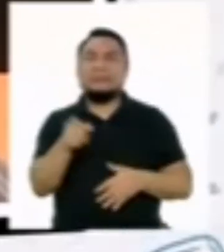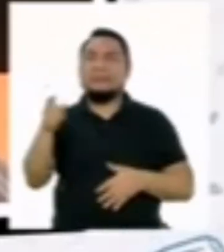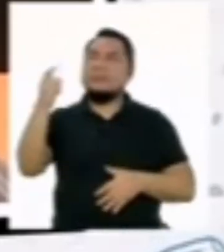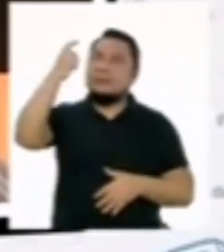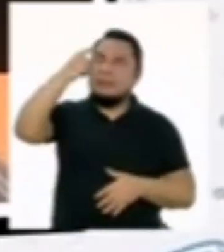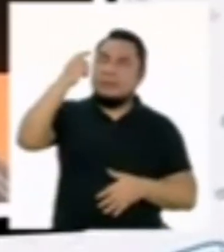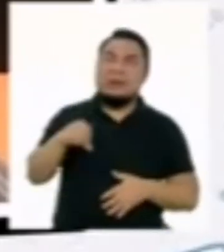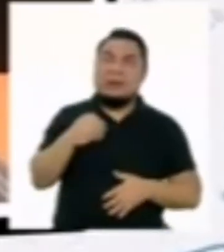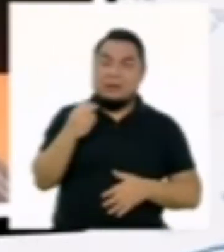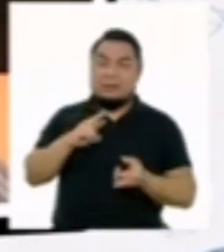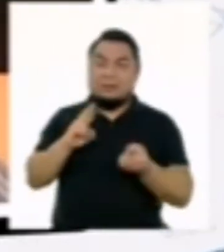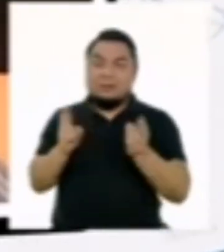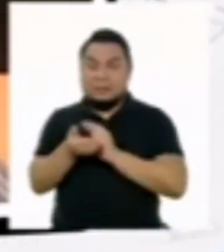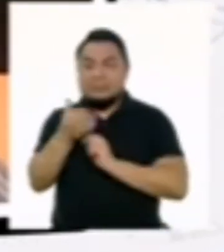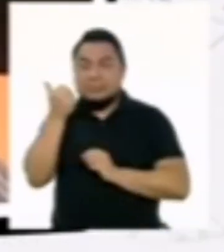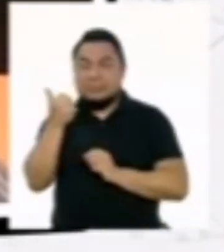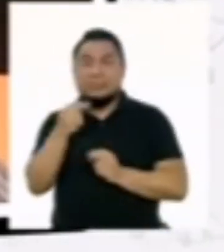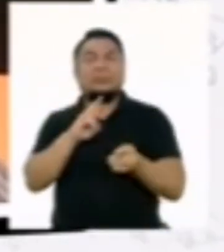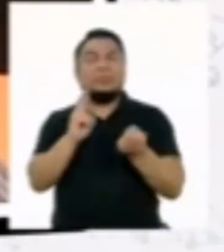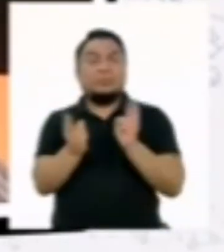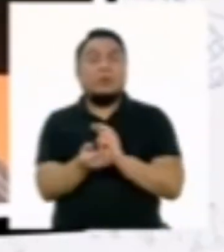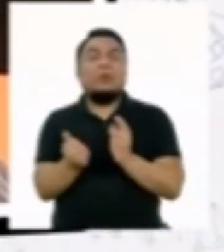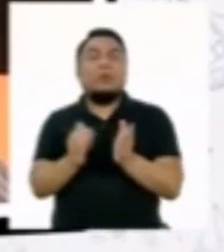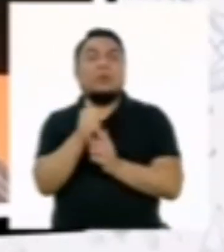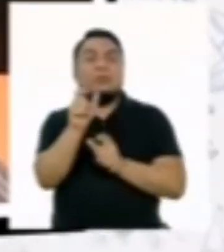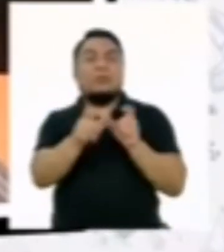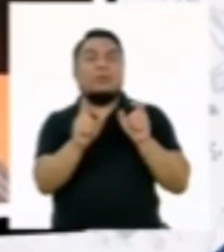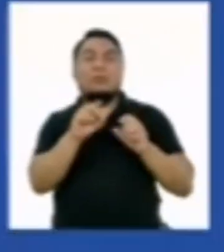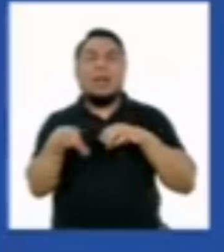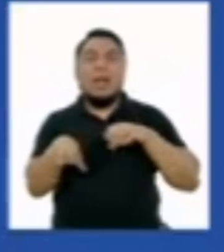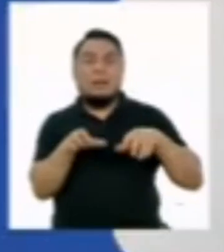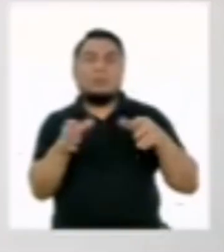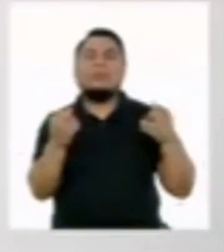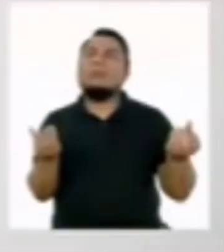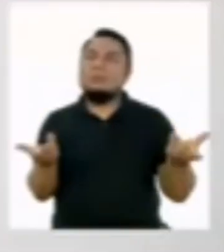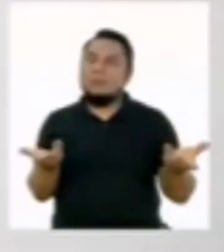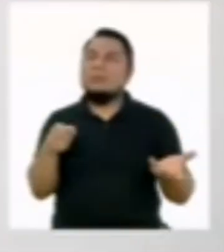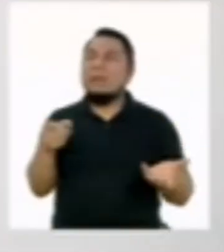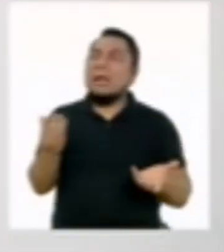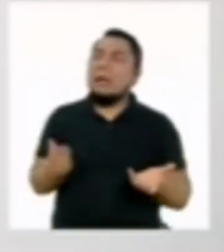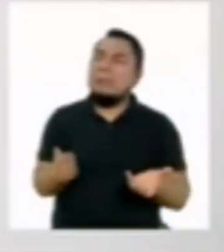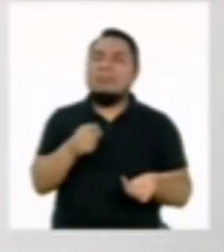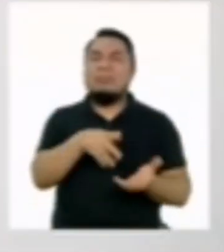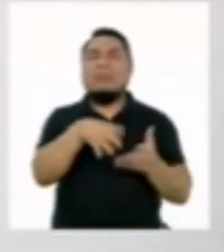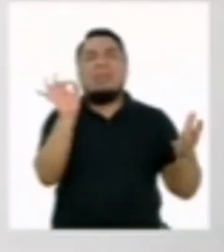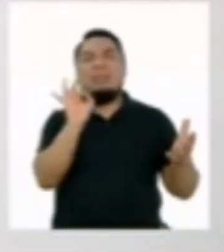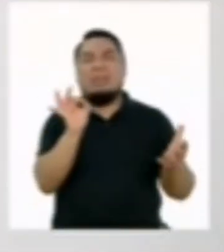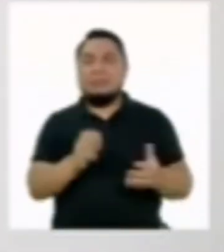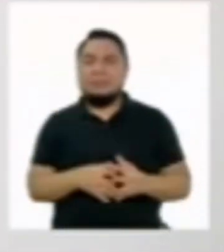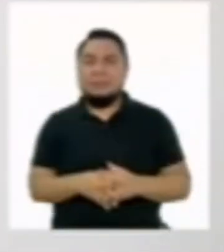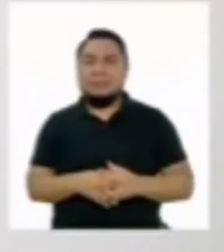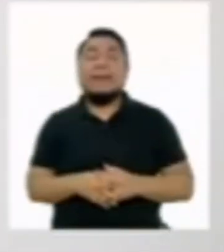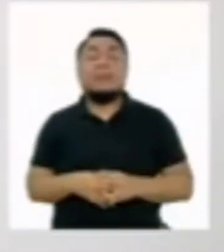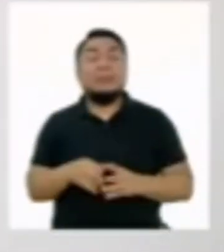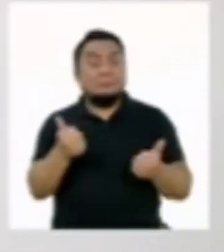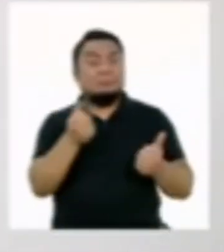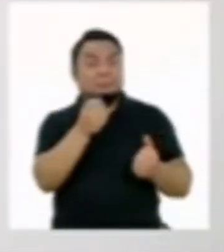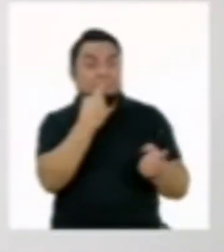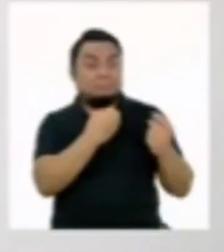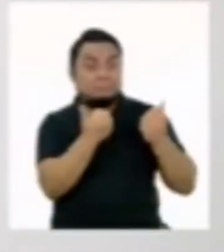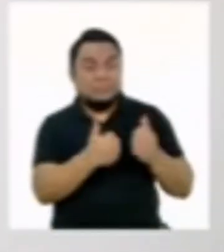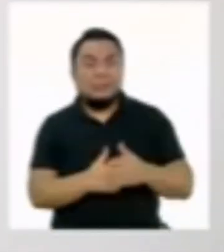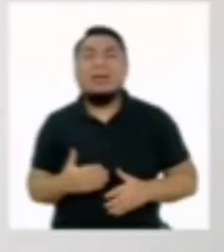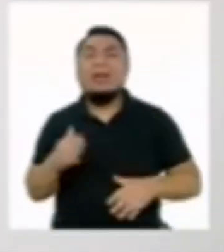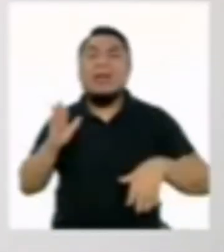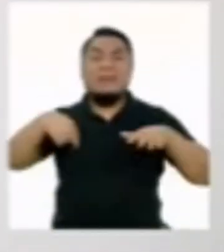sentido que me esfuercen reciclar y rehusar, mientras la mayoría no lo hace? Esa es una gran pregunta. A veces nos